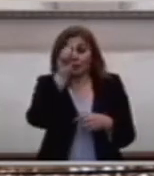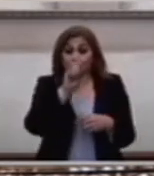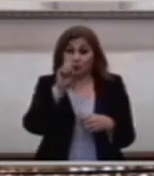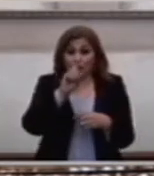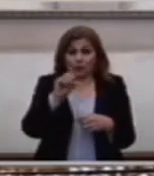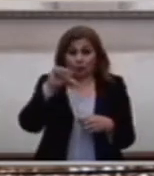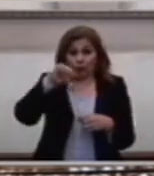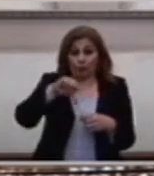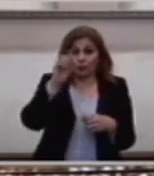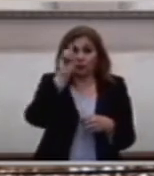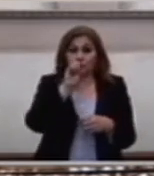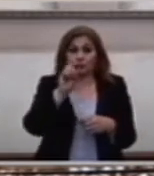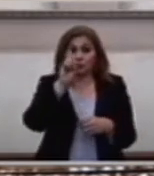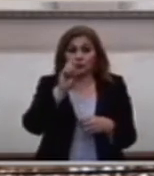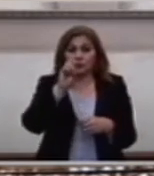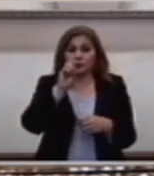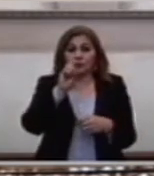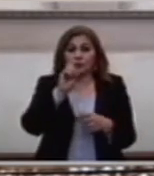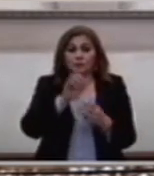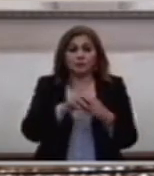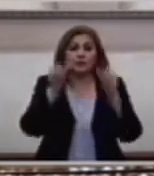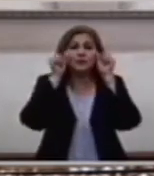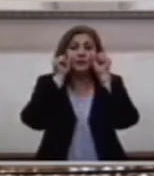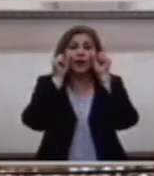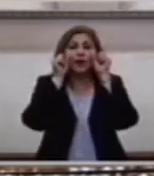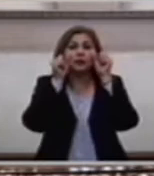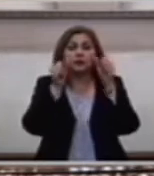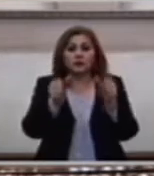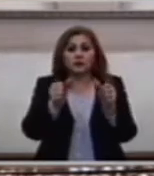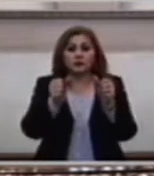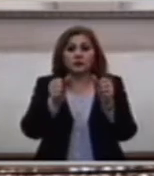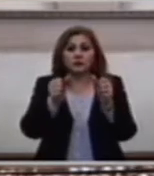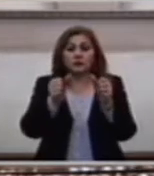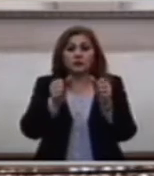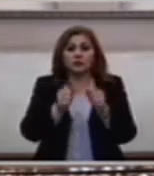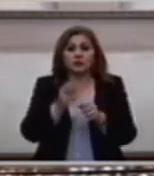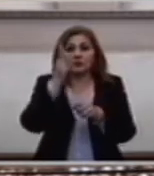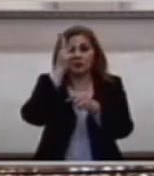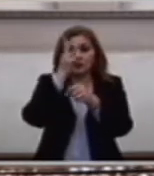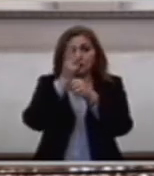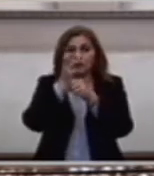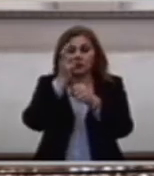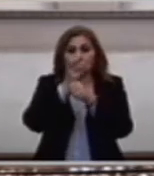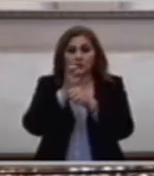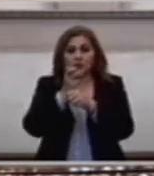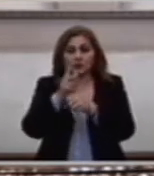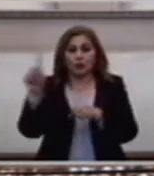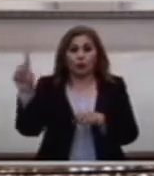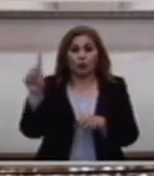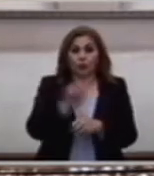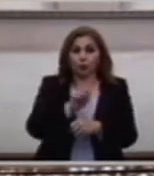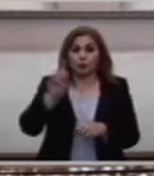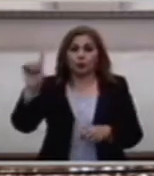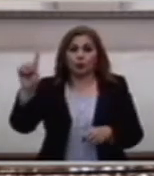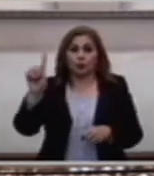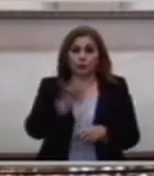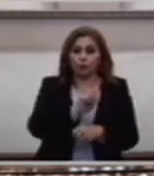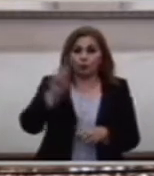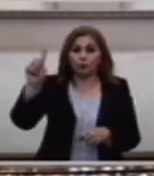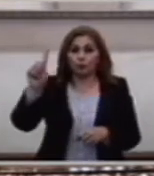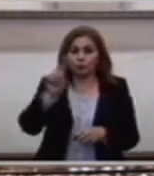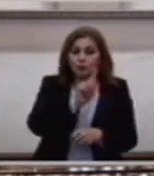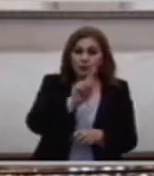Hemos escuchado La tercera aparición Que el